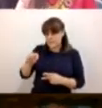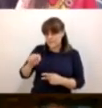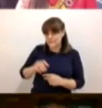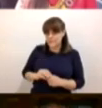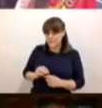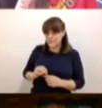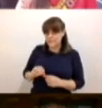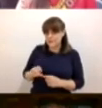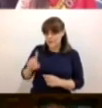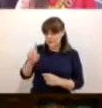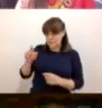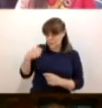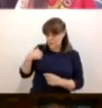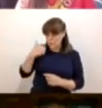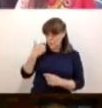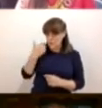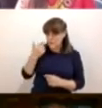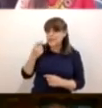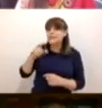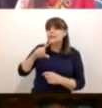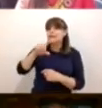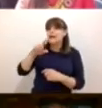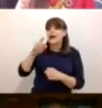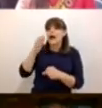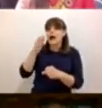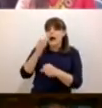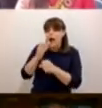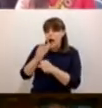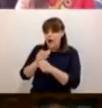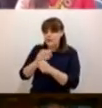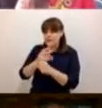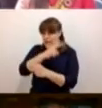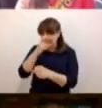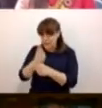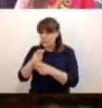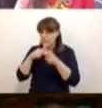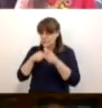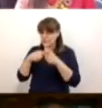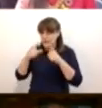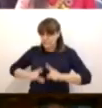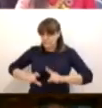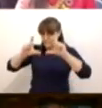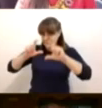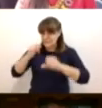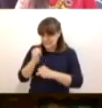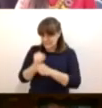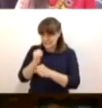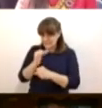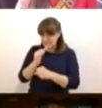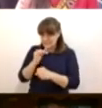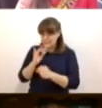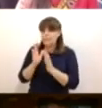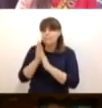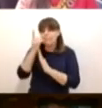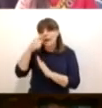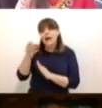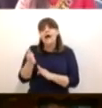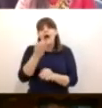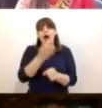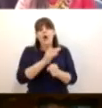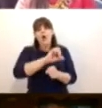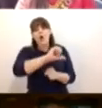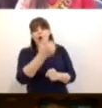Si te parece, seguimos con tu presentación ahorita en la segunda ronda para que también nos puedan compartir sus